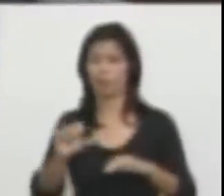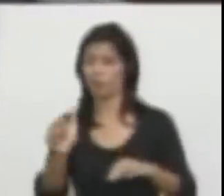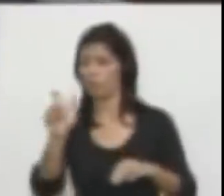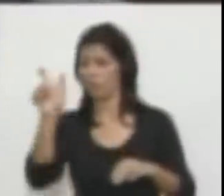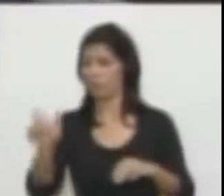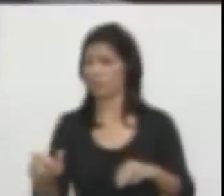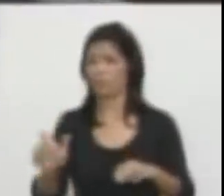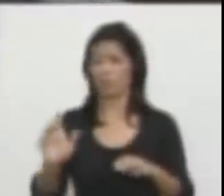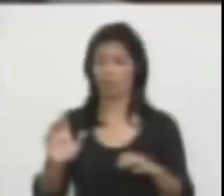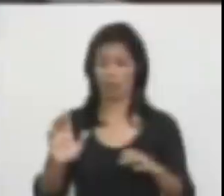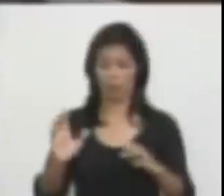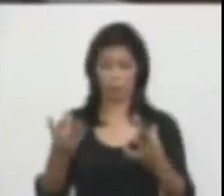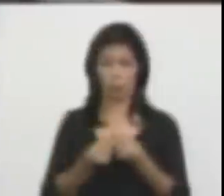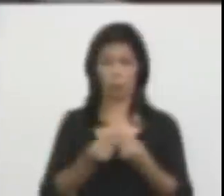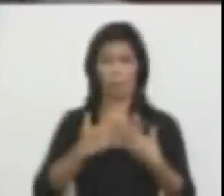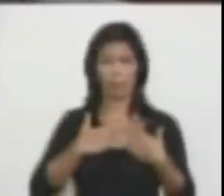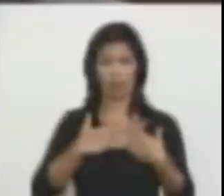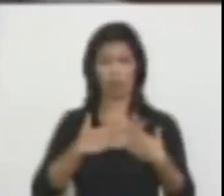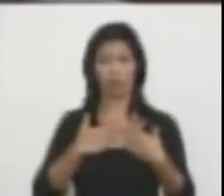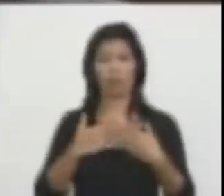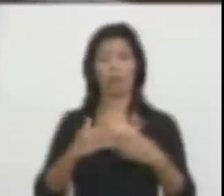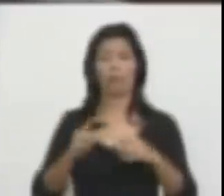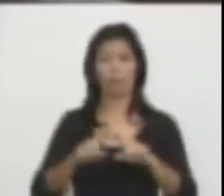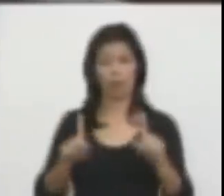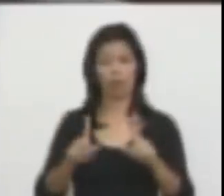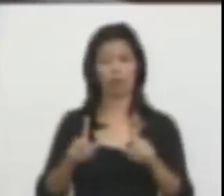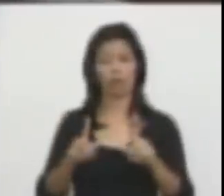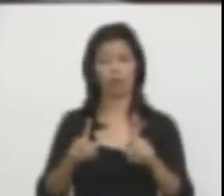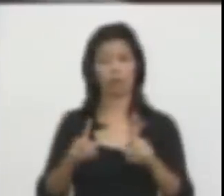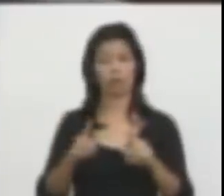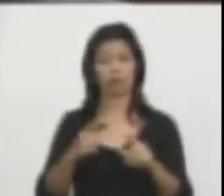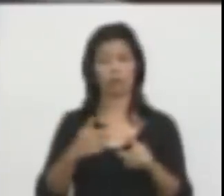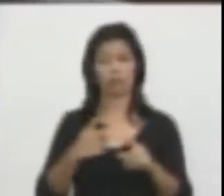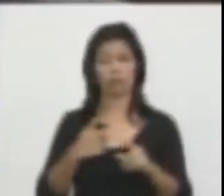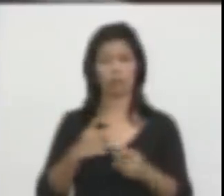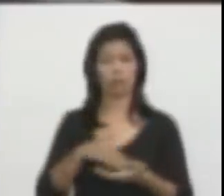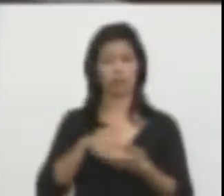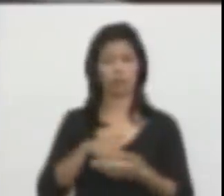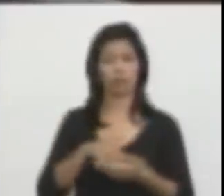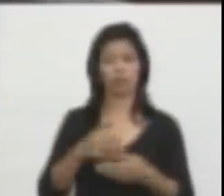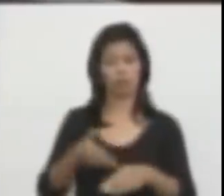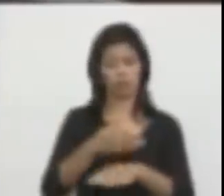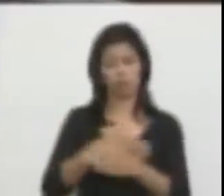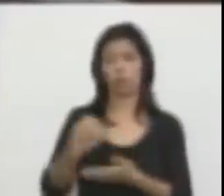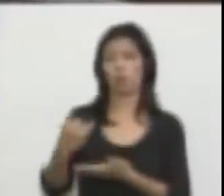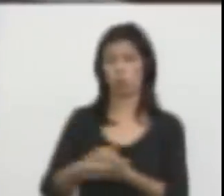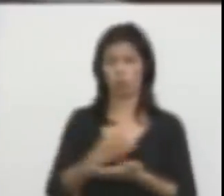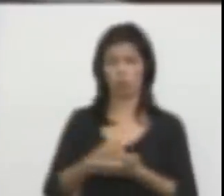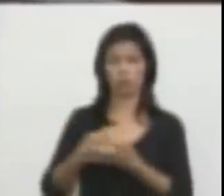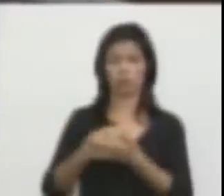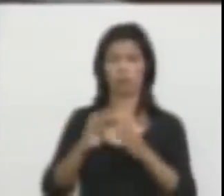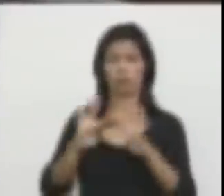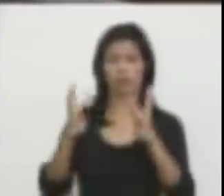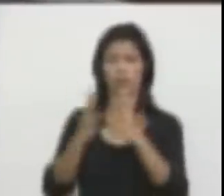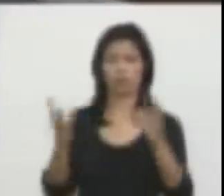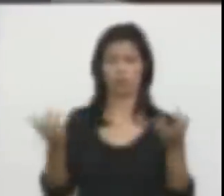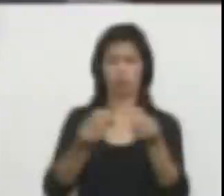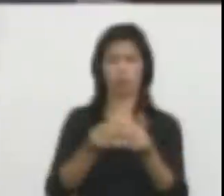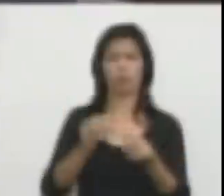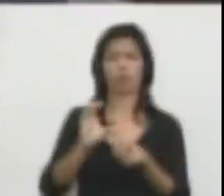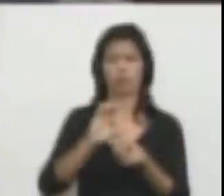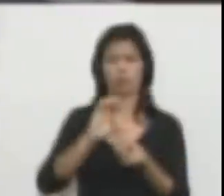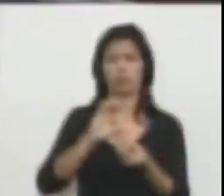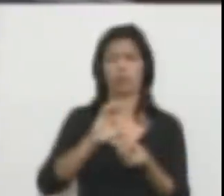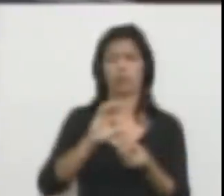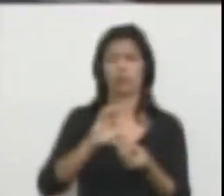miembro de mi partido, pero que está concorde con las decisiones que la Junta Parlamentaria Conservadora aprobó.